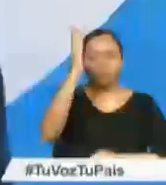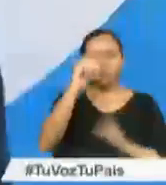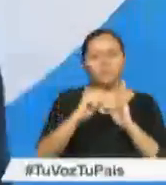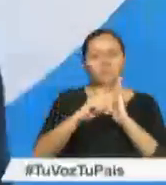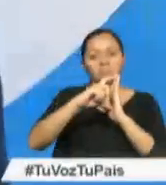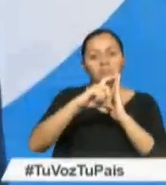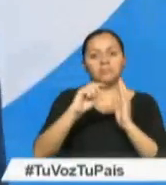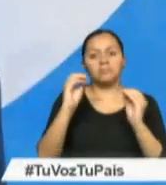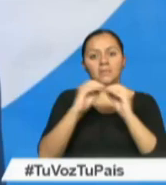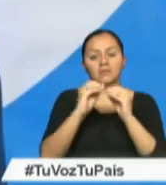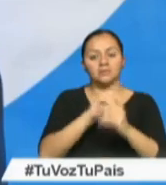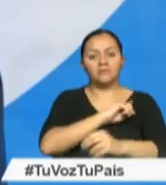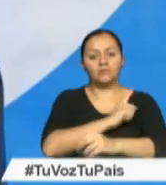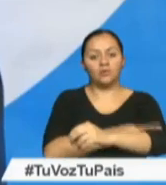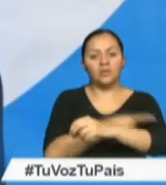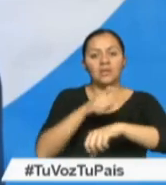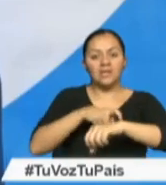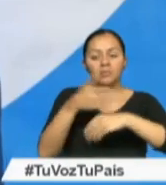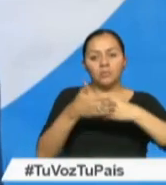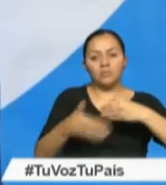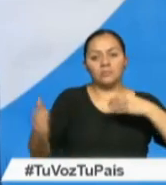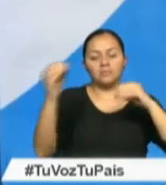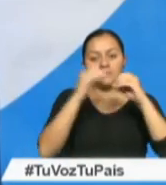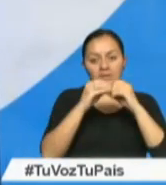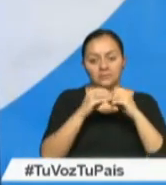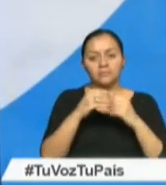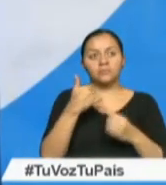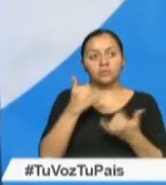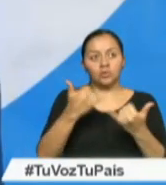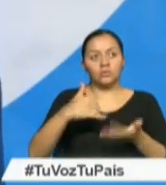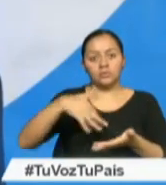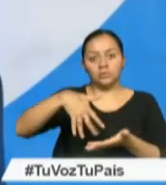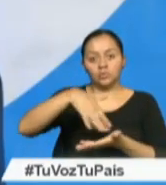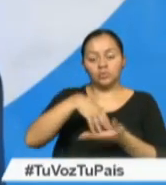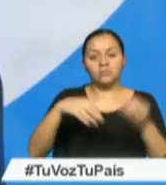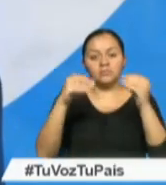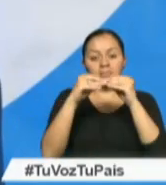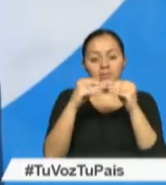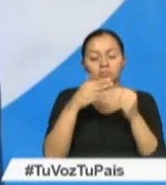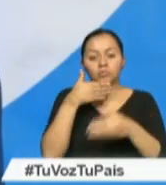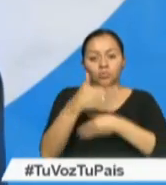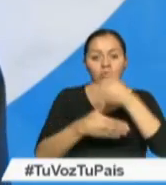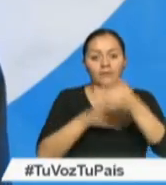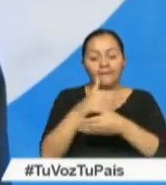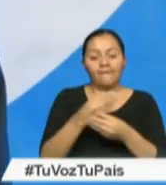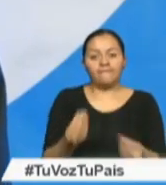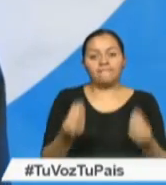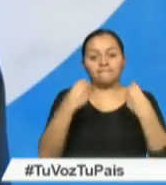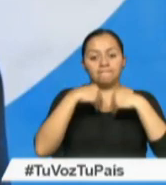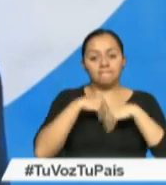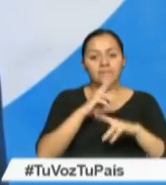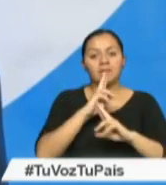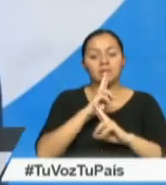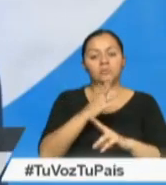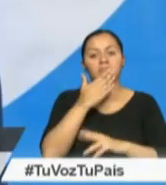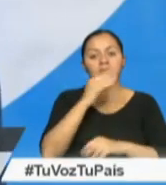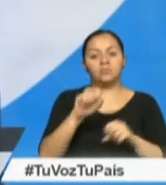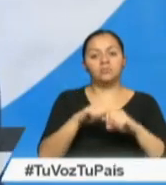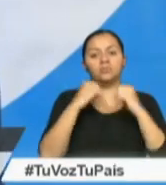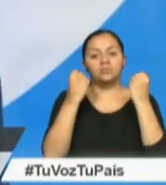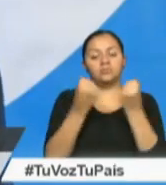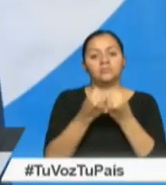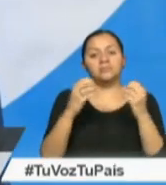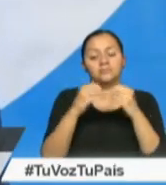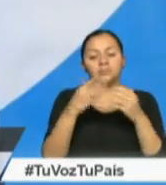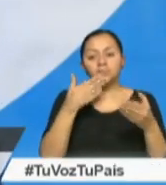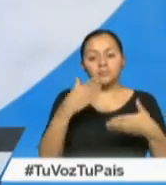estudiaremos y experimentaremos con nuevas formas para medir y reportar nuestros resultados sociales a